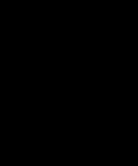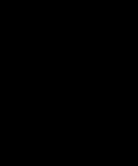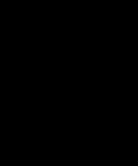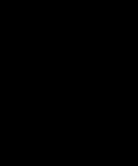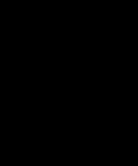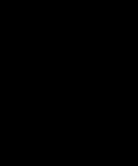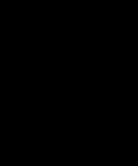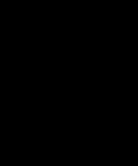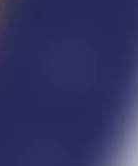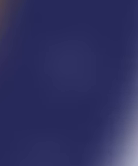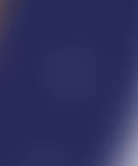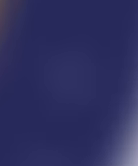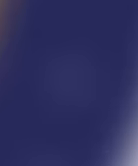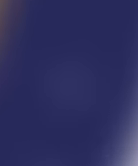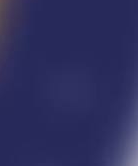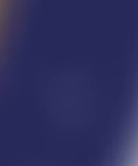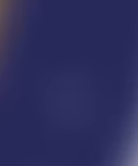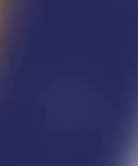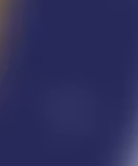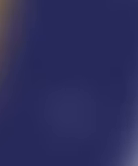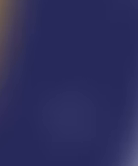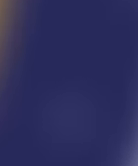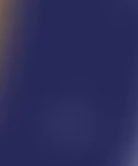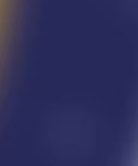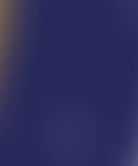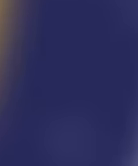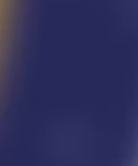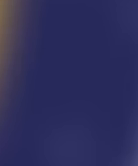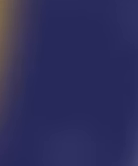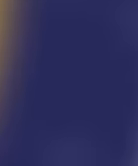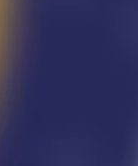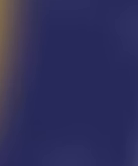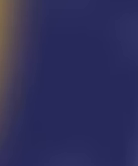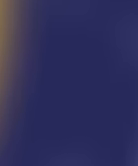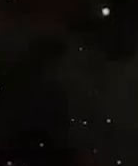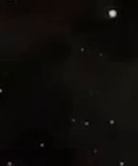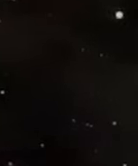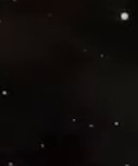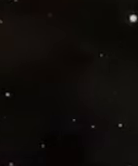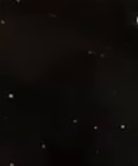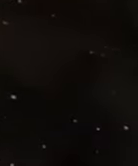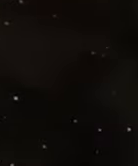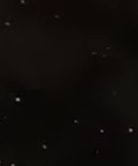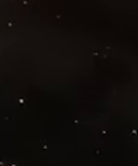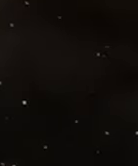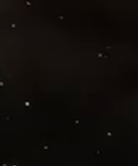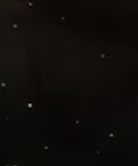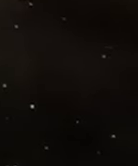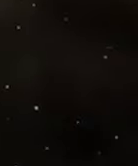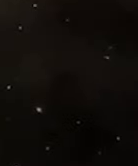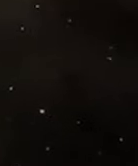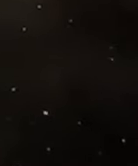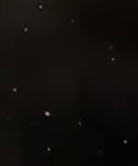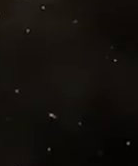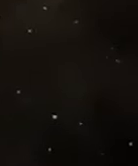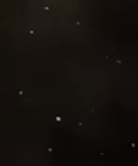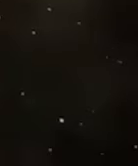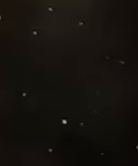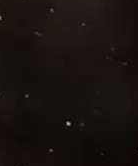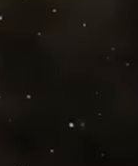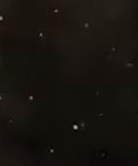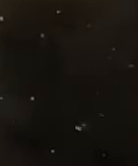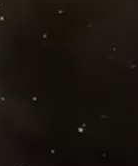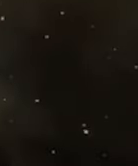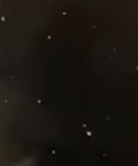Astronómica de Inglaterra y de la Sociedad Astronómica del Pacífico en 1953 Guillermo Aro